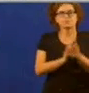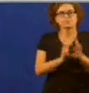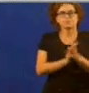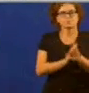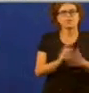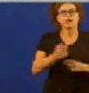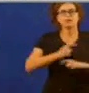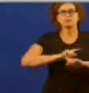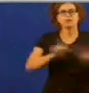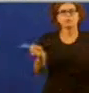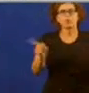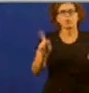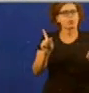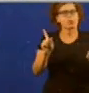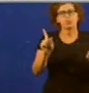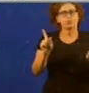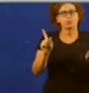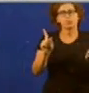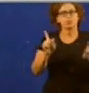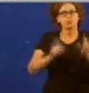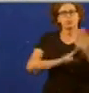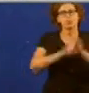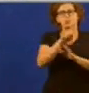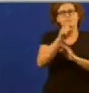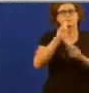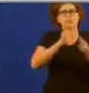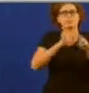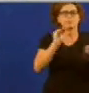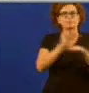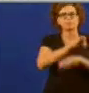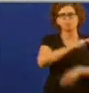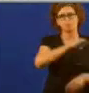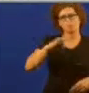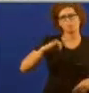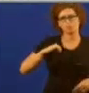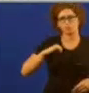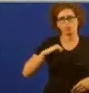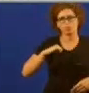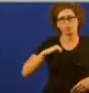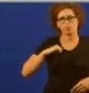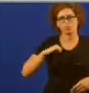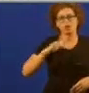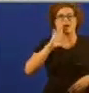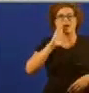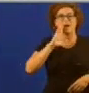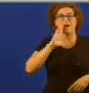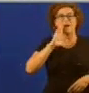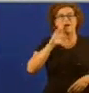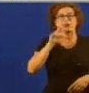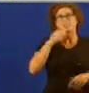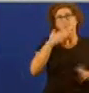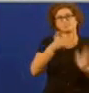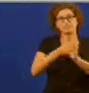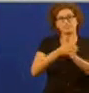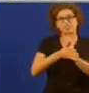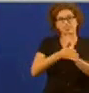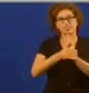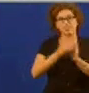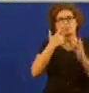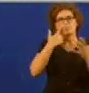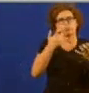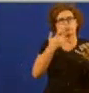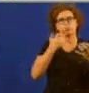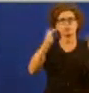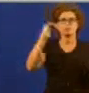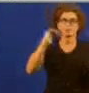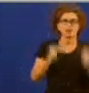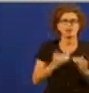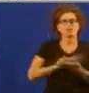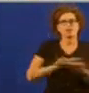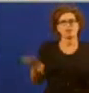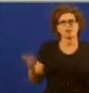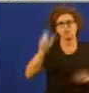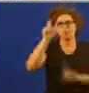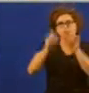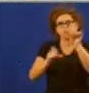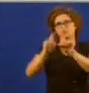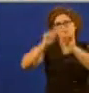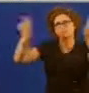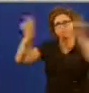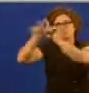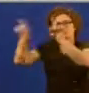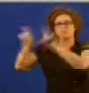tampouco despega o investimento privado o que xixure o que xuxire unha baixa confianza empresarial